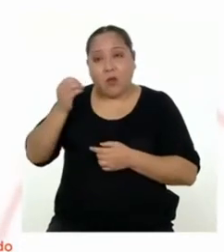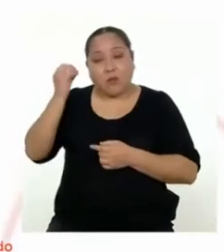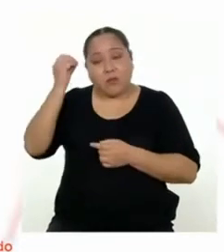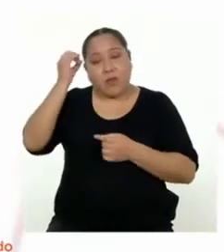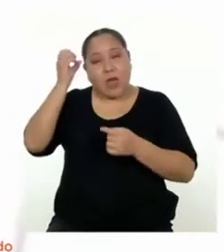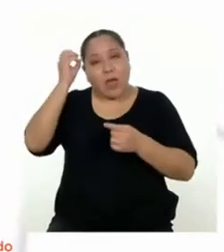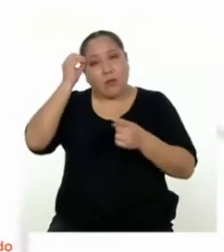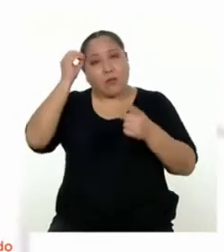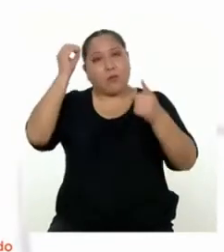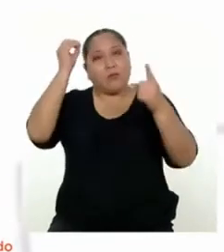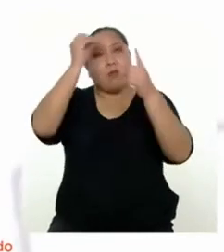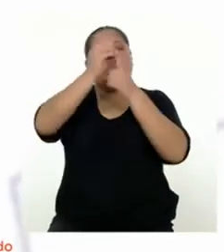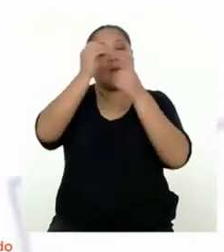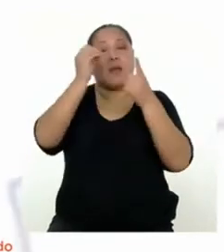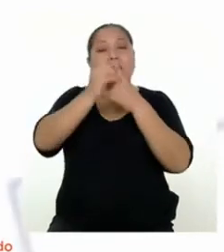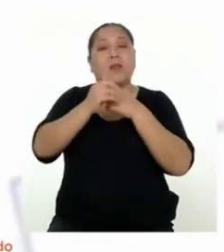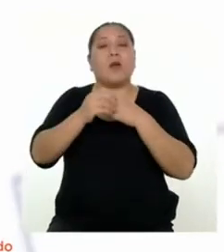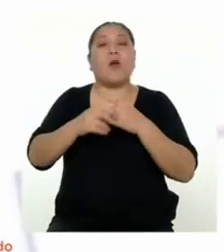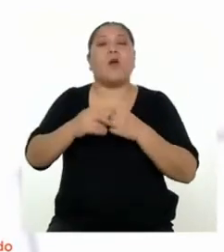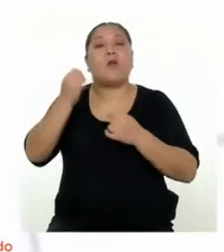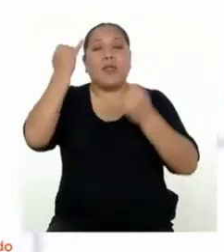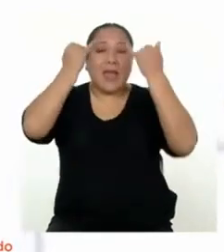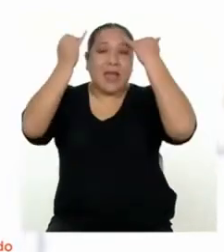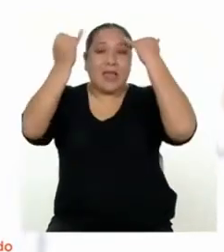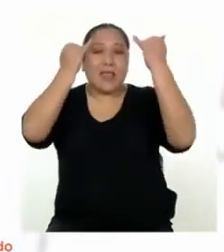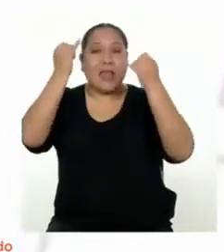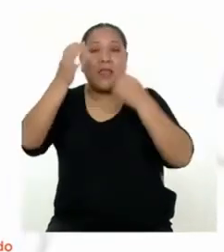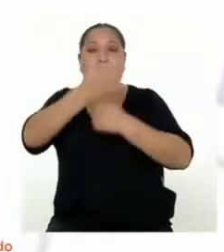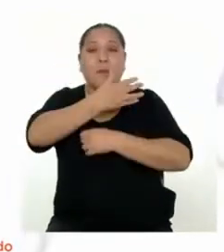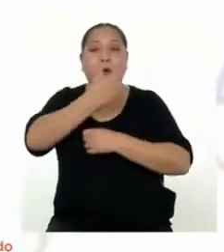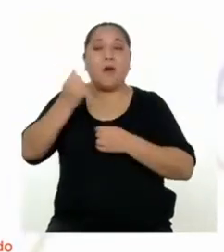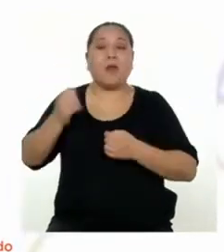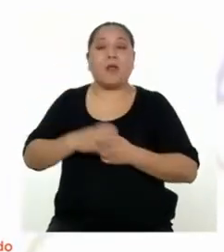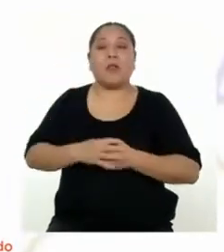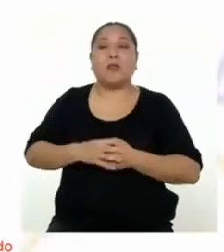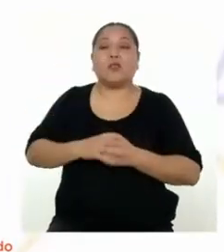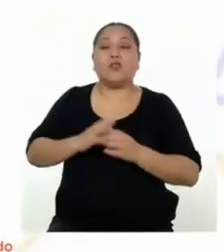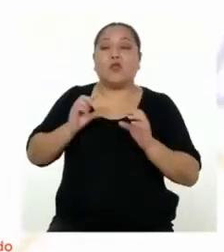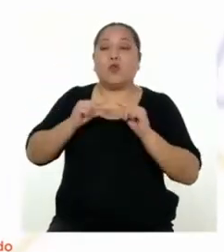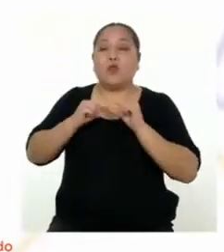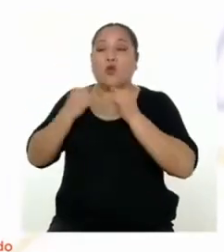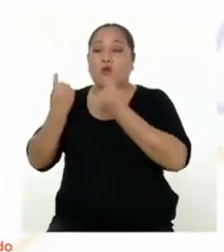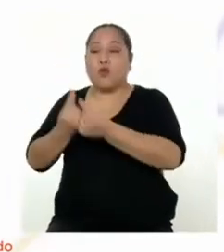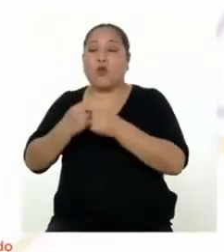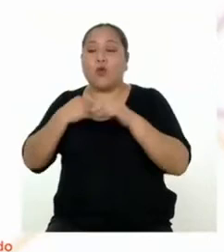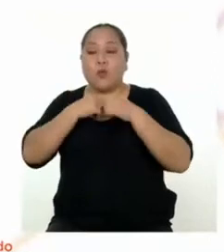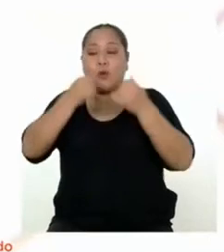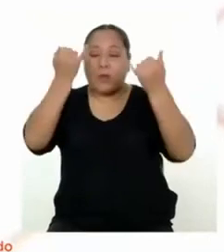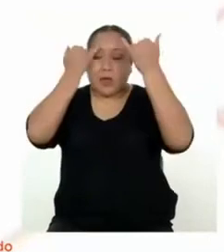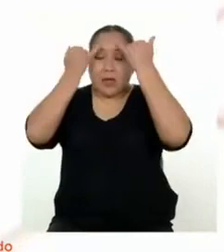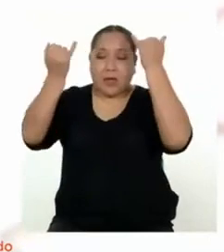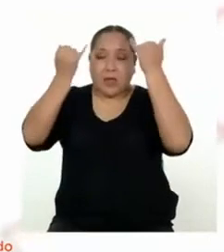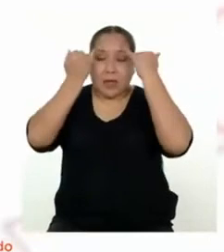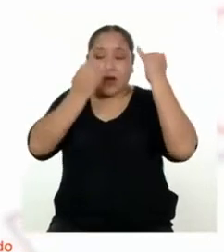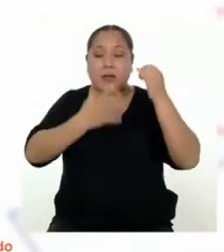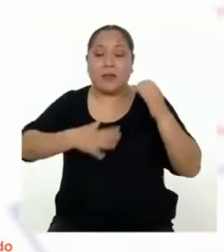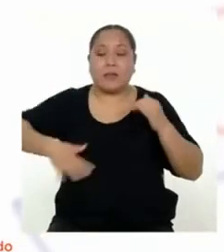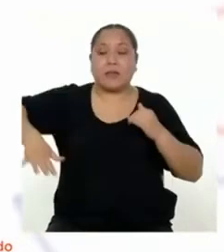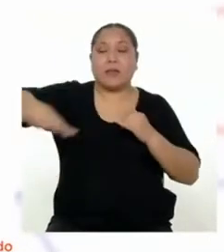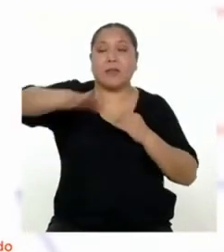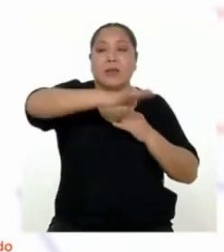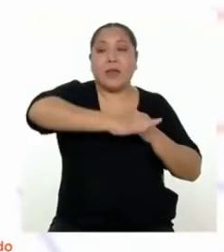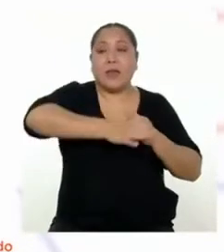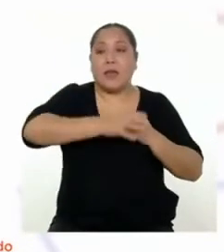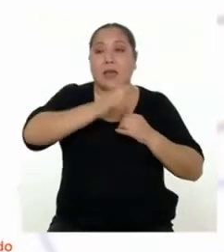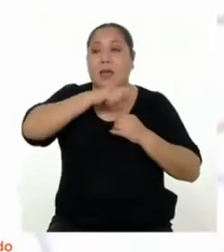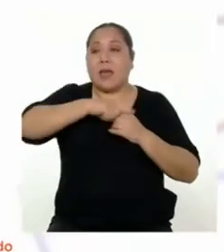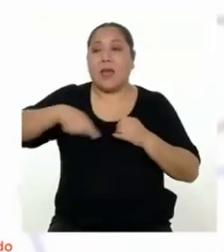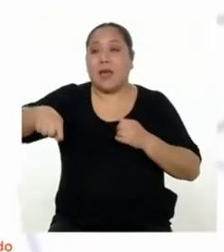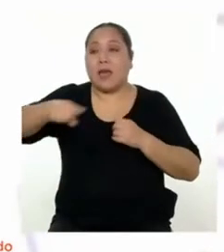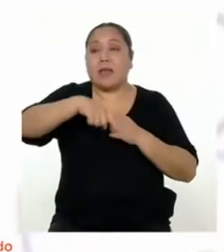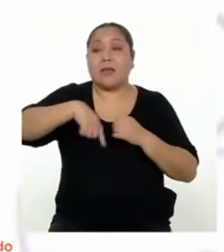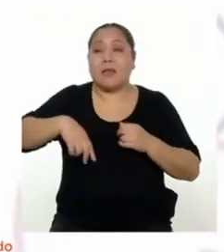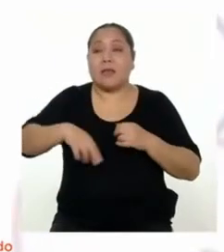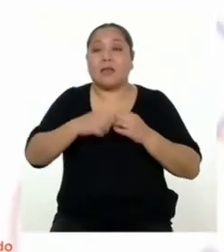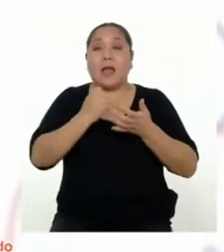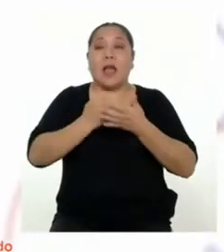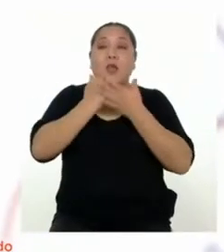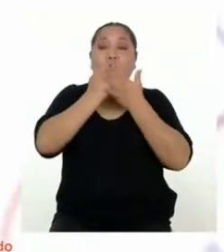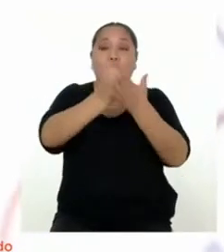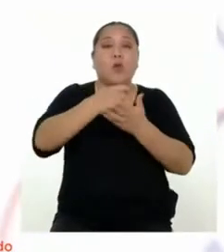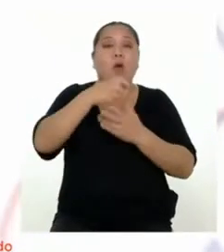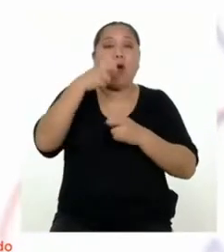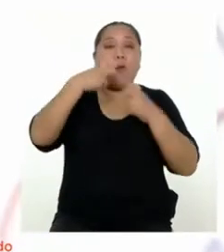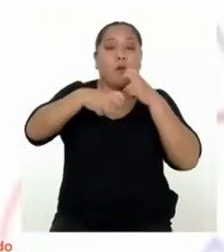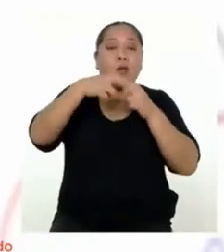propuesta de mejora, nos referimos a un conjunto de medidas y acciones concretas que se toman en cuenta para responder a un